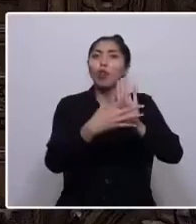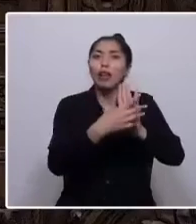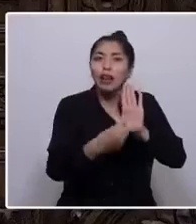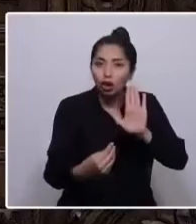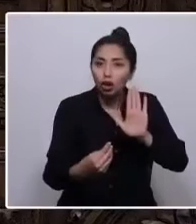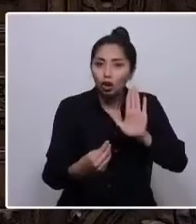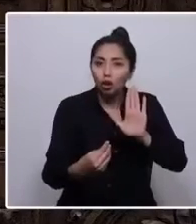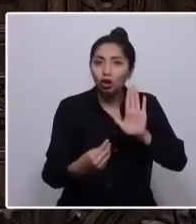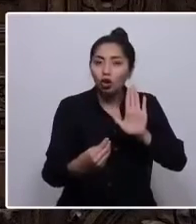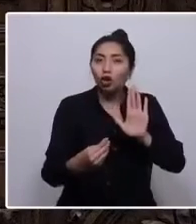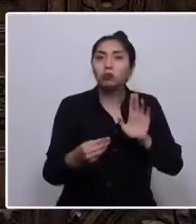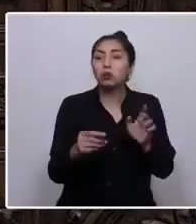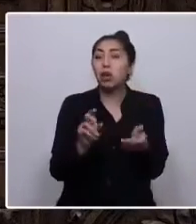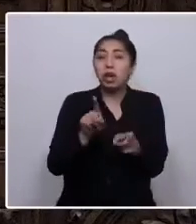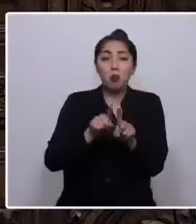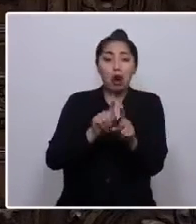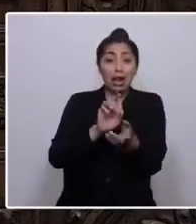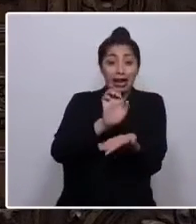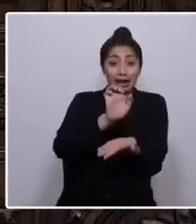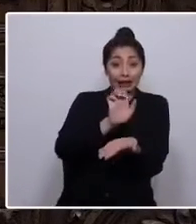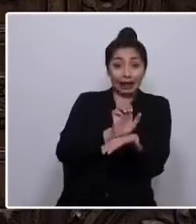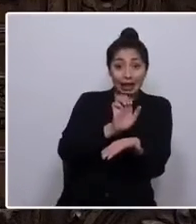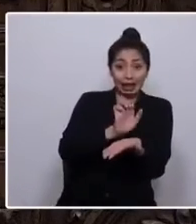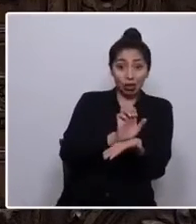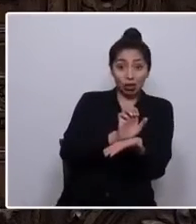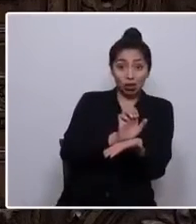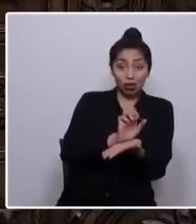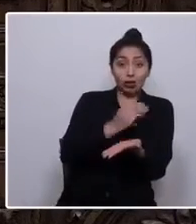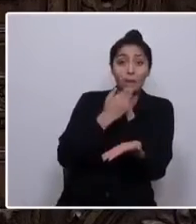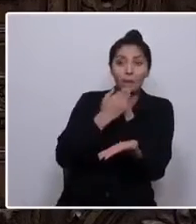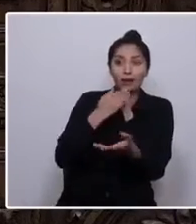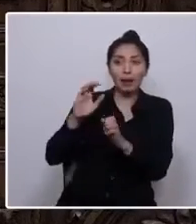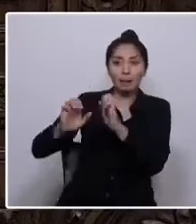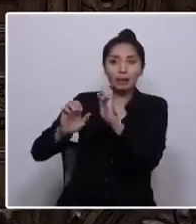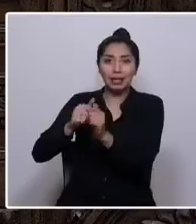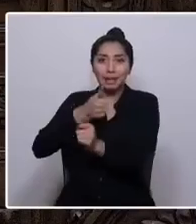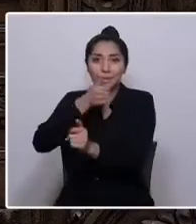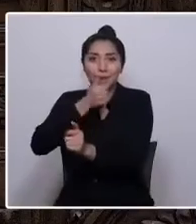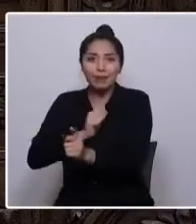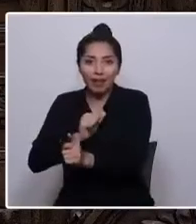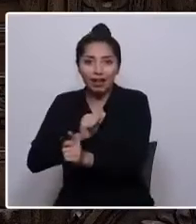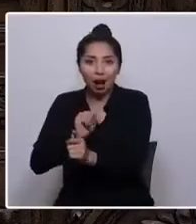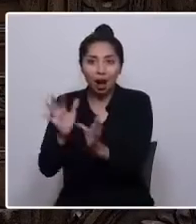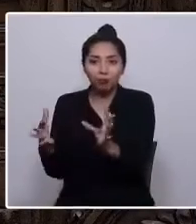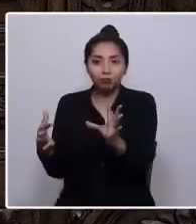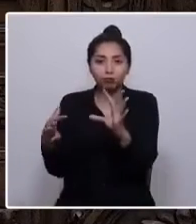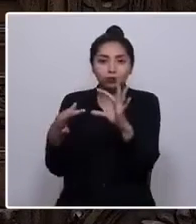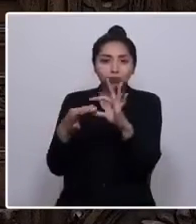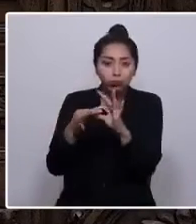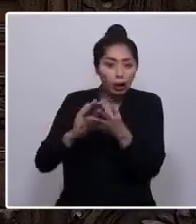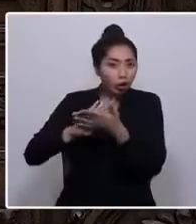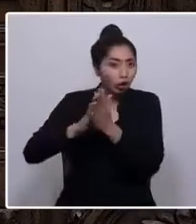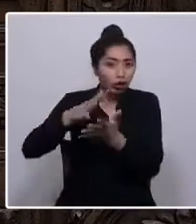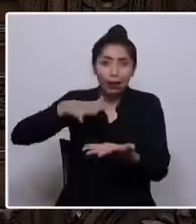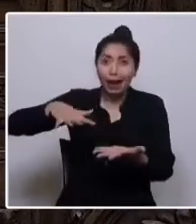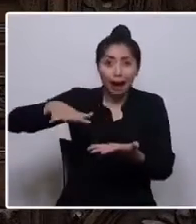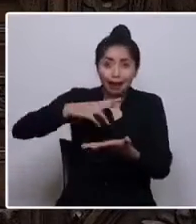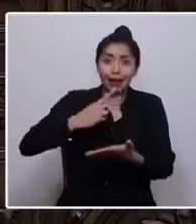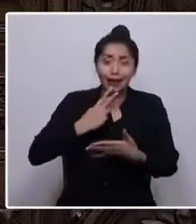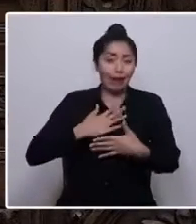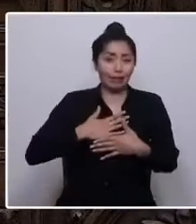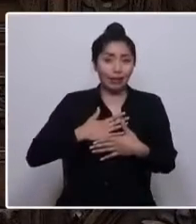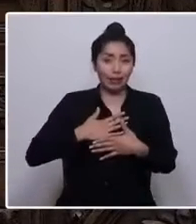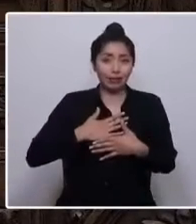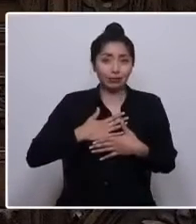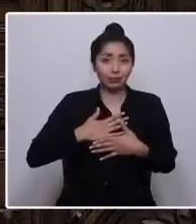abstención del Estado y el despliegue de la iniciativa privada en todas las dimensiones de nuestra vida. Despliegue